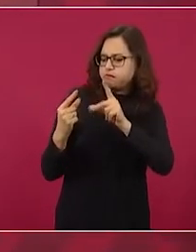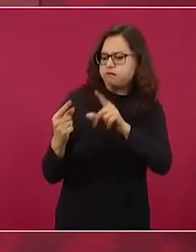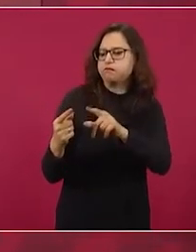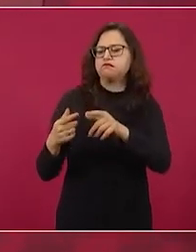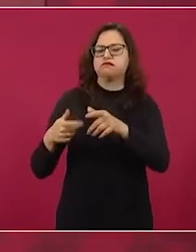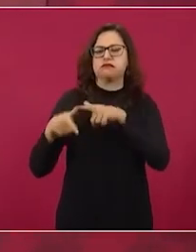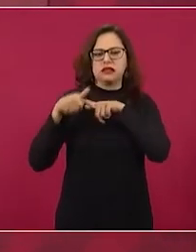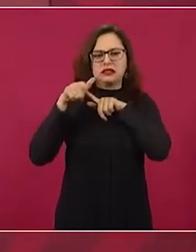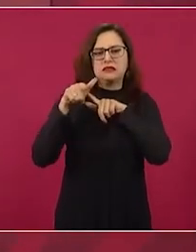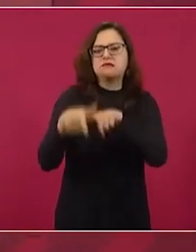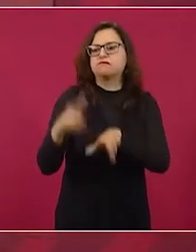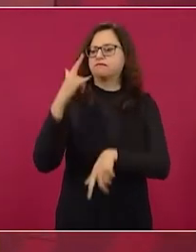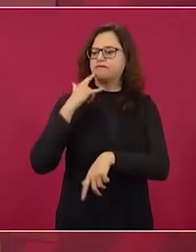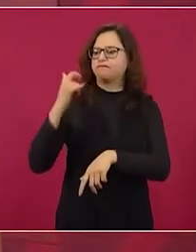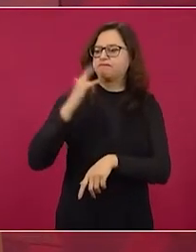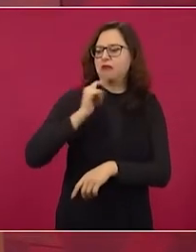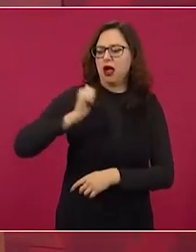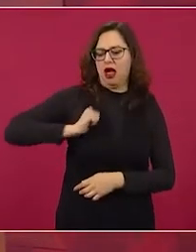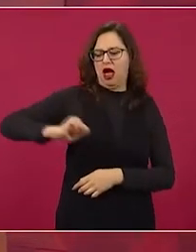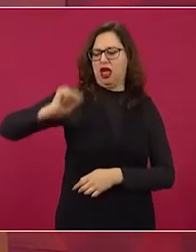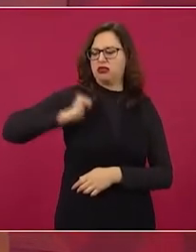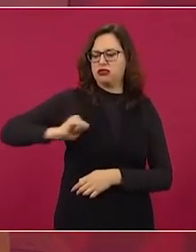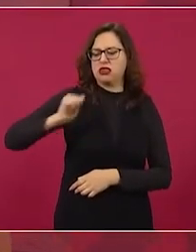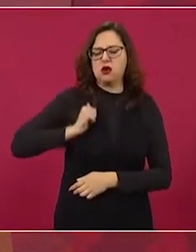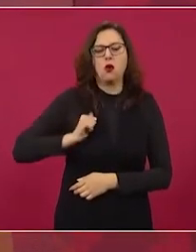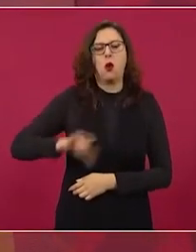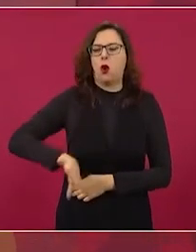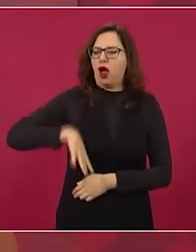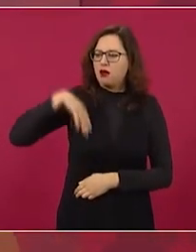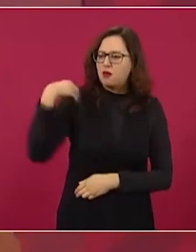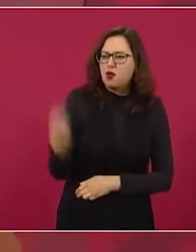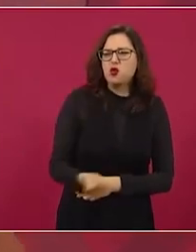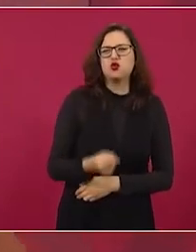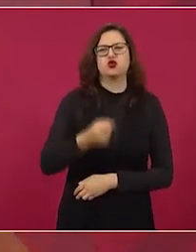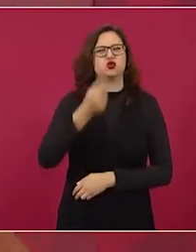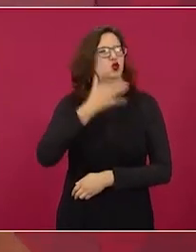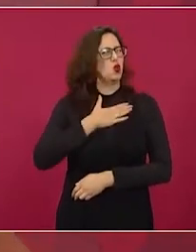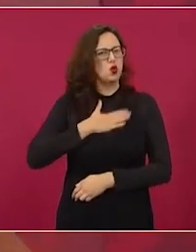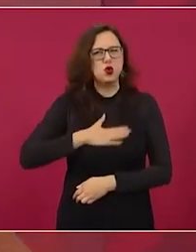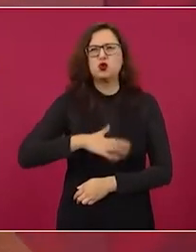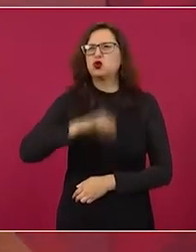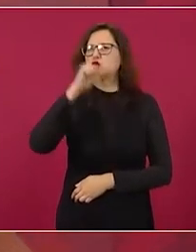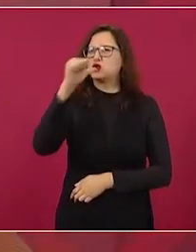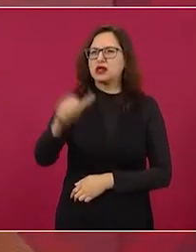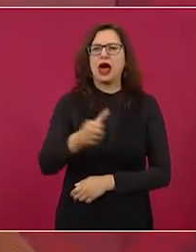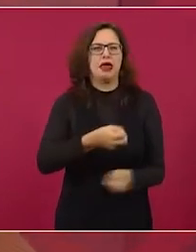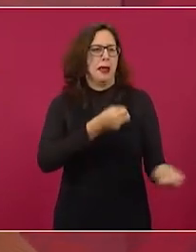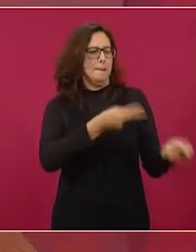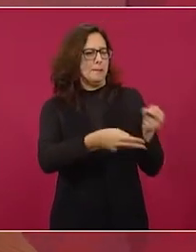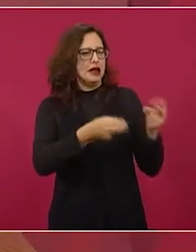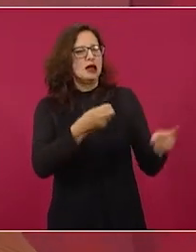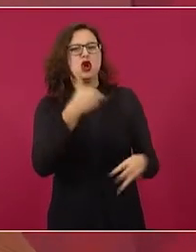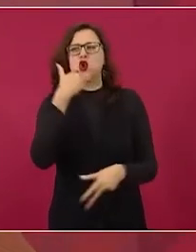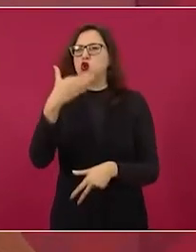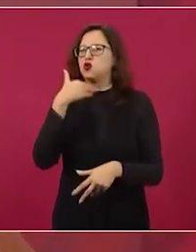el antiguo régimen de explotación, de injusticias, de privilegios, de corrupción?,